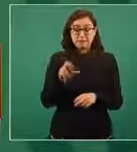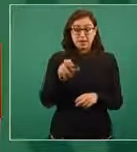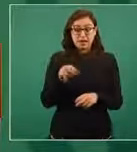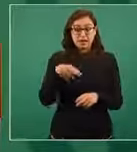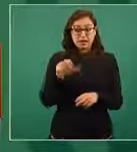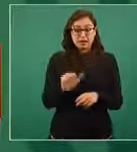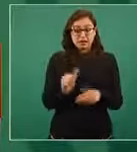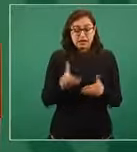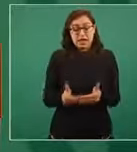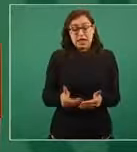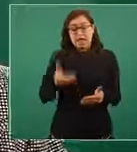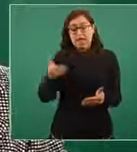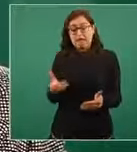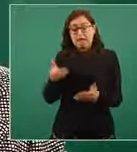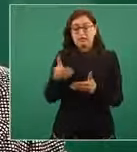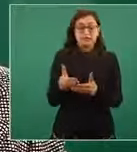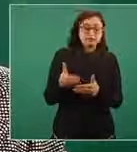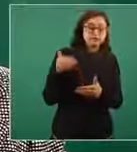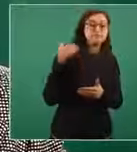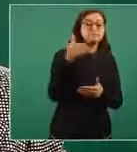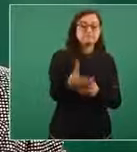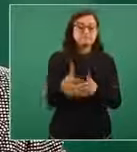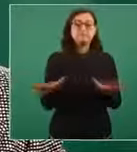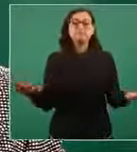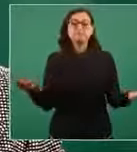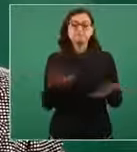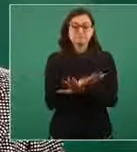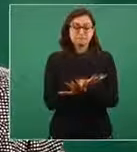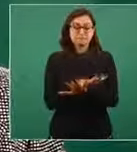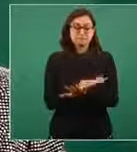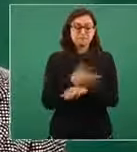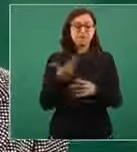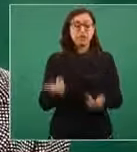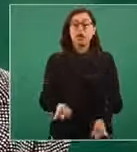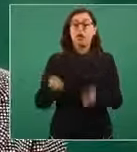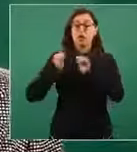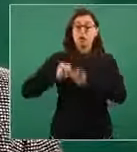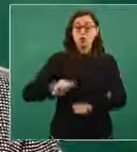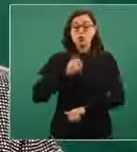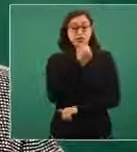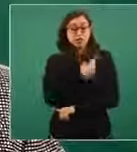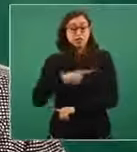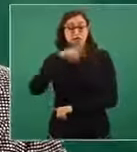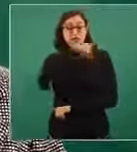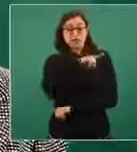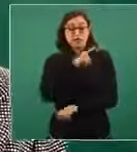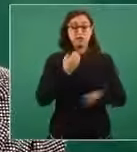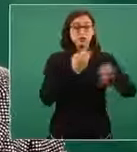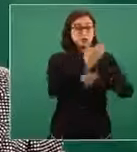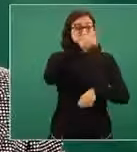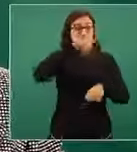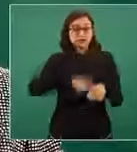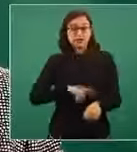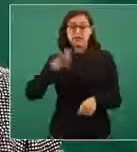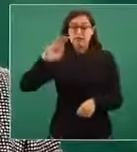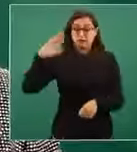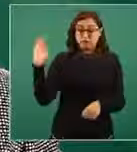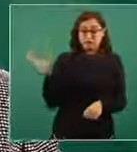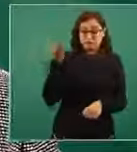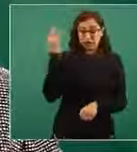las autoridades de salud, tanto locales como federales, realmente cuiden,